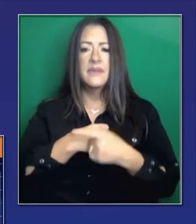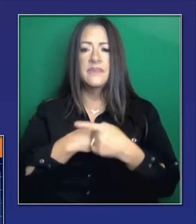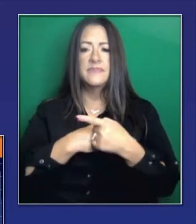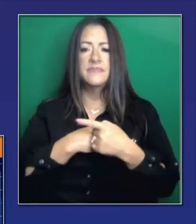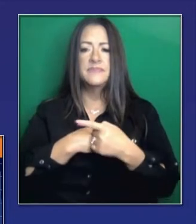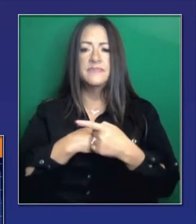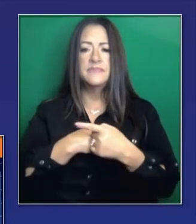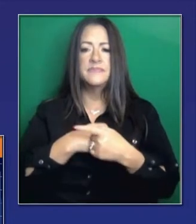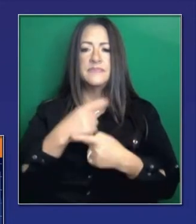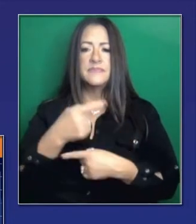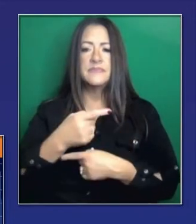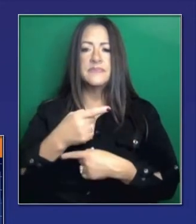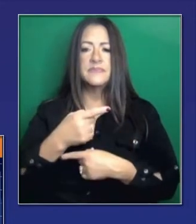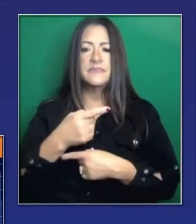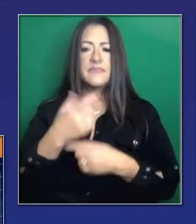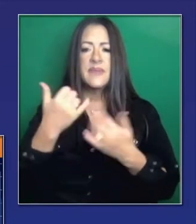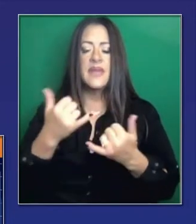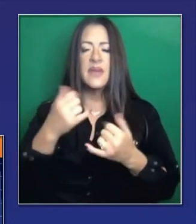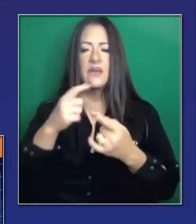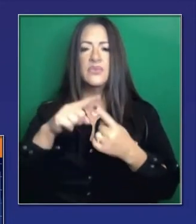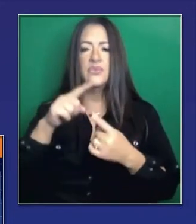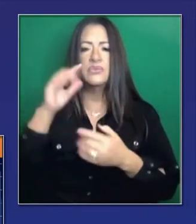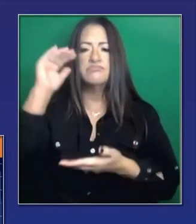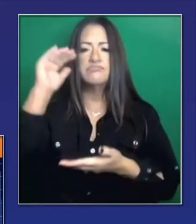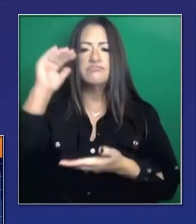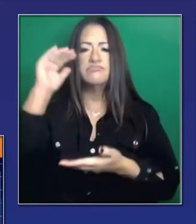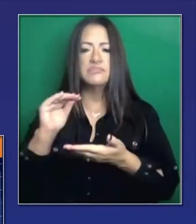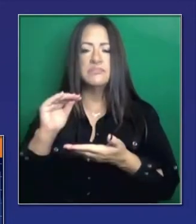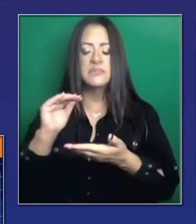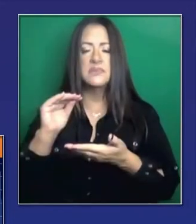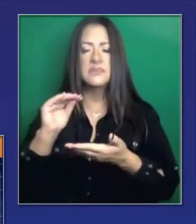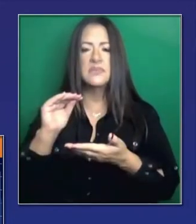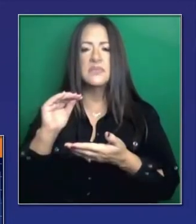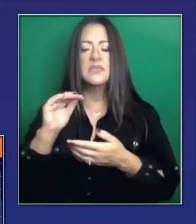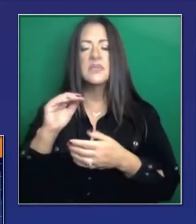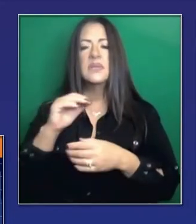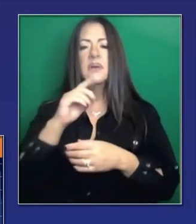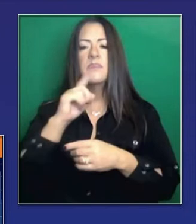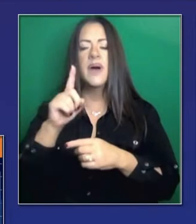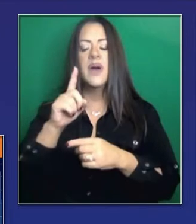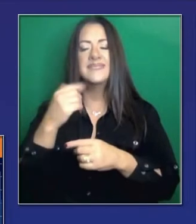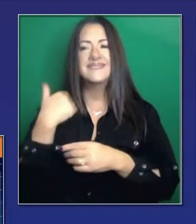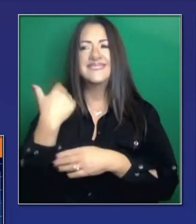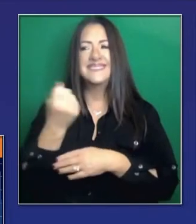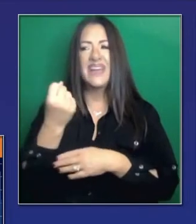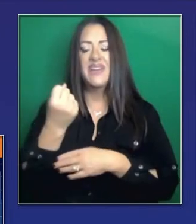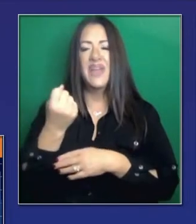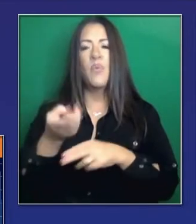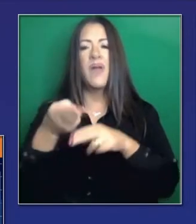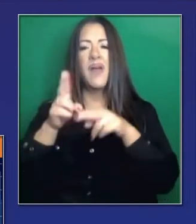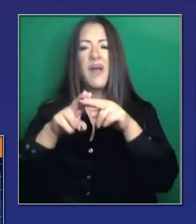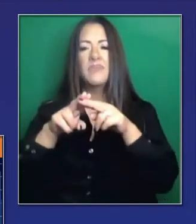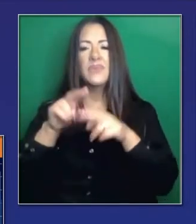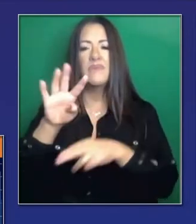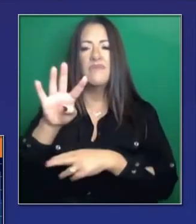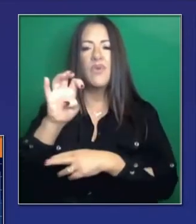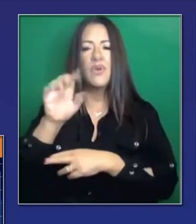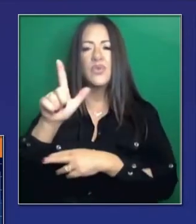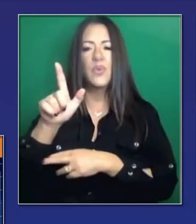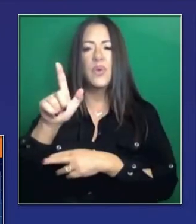bajado a poco menos de 300,000 a 285,500. El sábado ascendió a 421